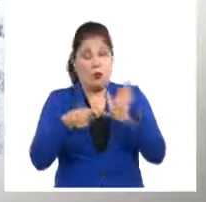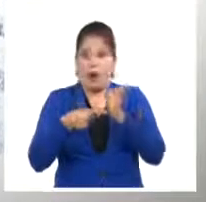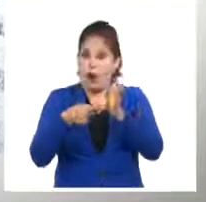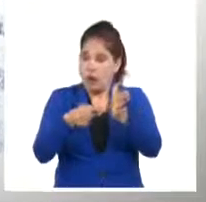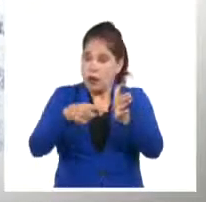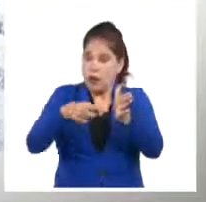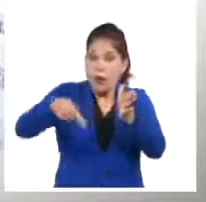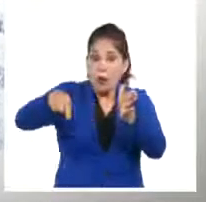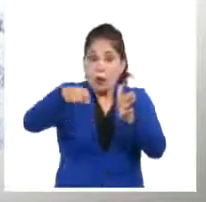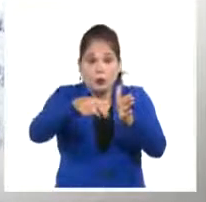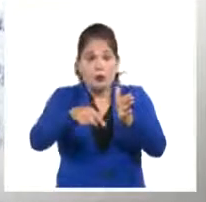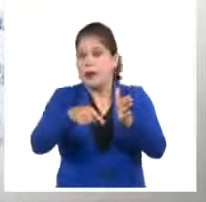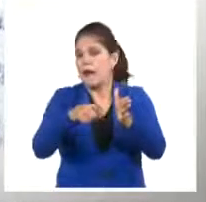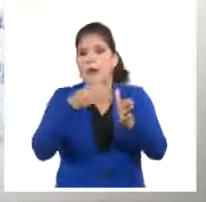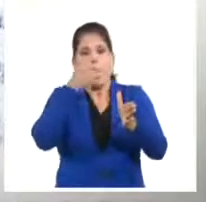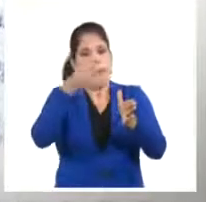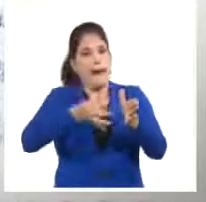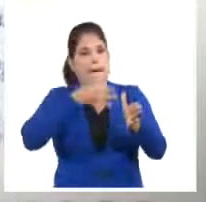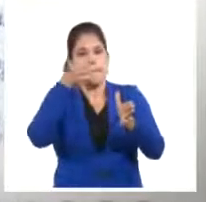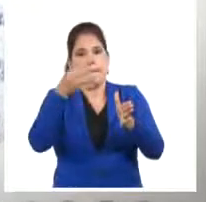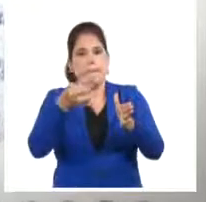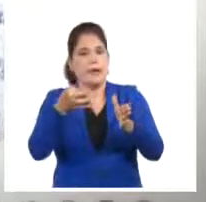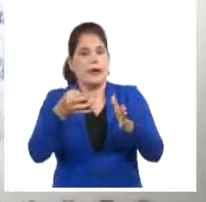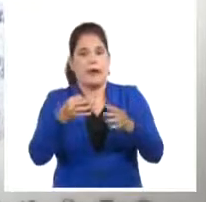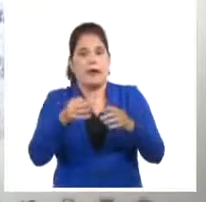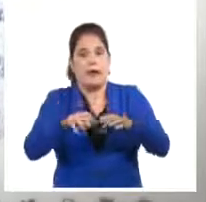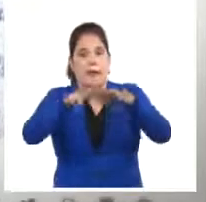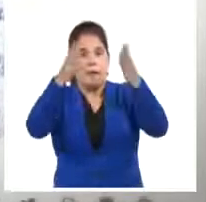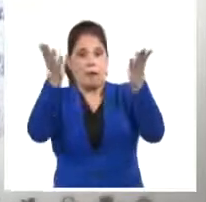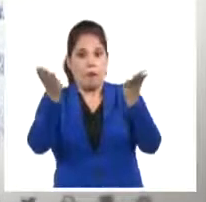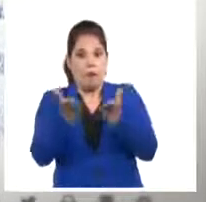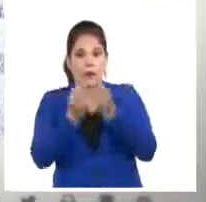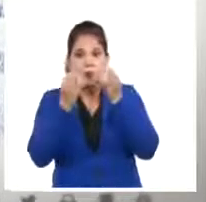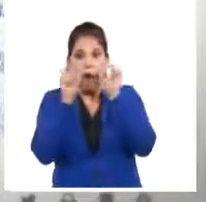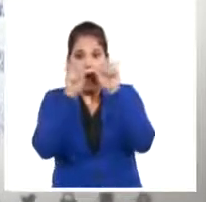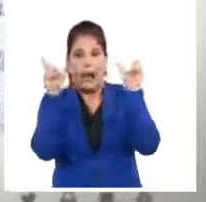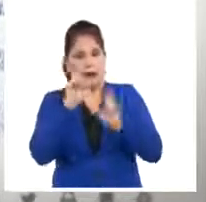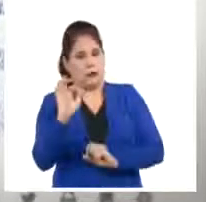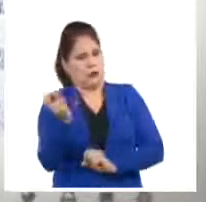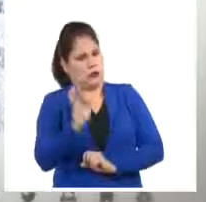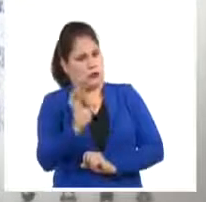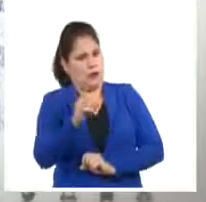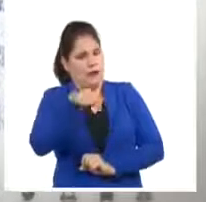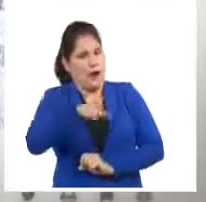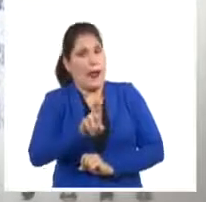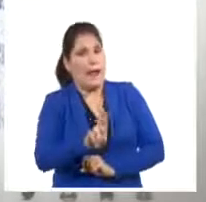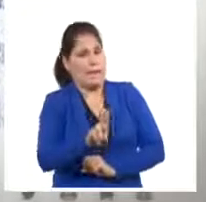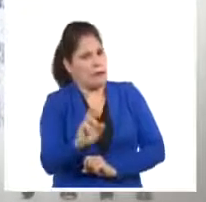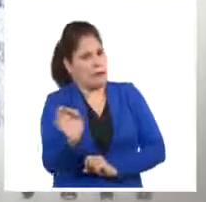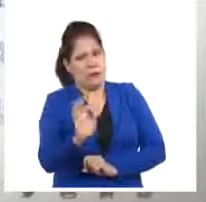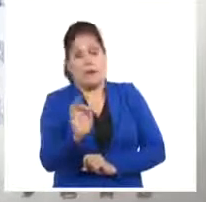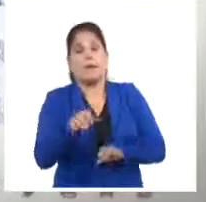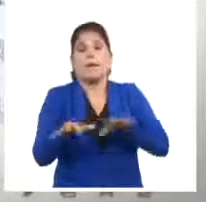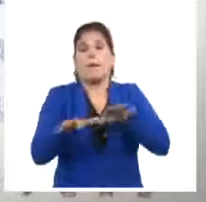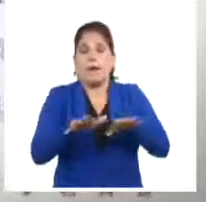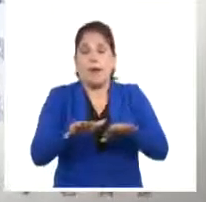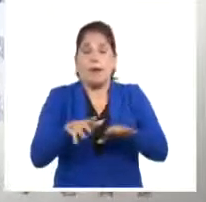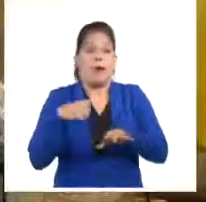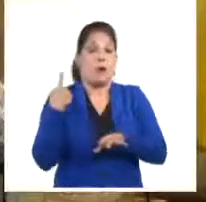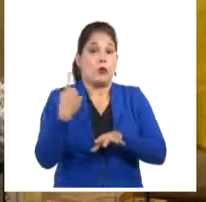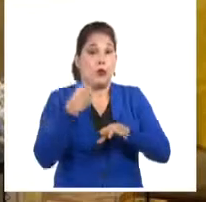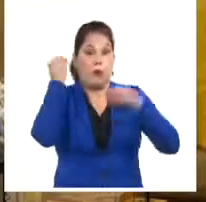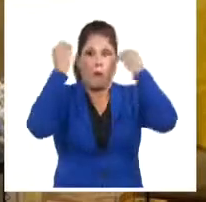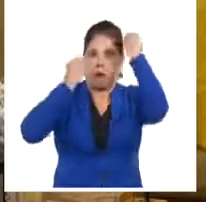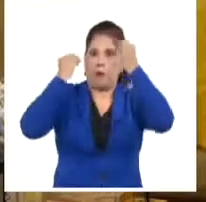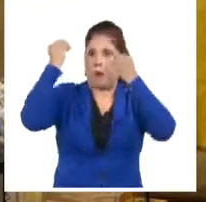el momento no declare el nivel más alto de alerta, o sea, emergencias de salud pública de preocupación internacional